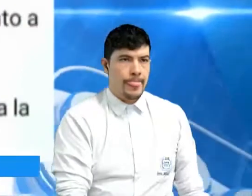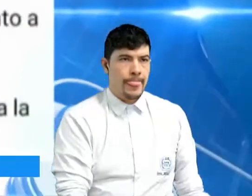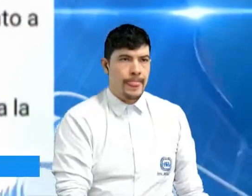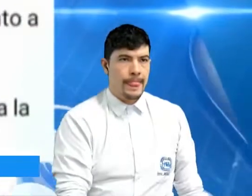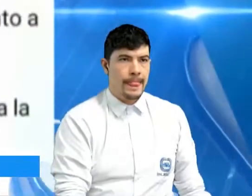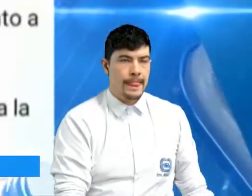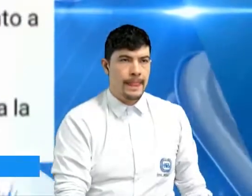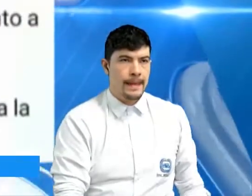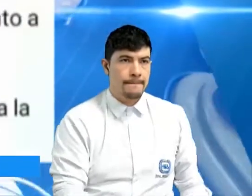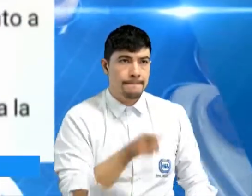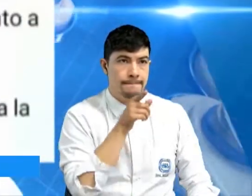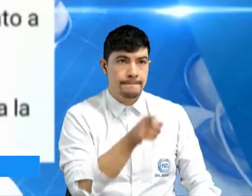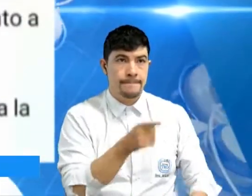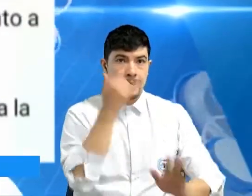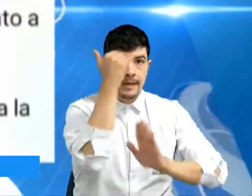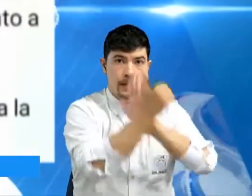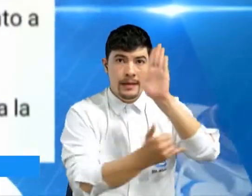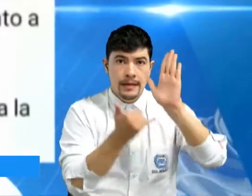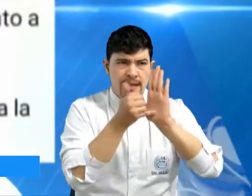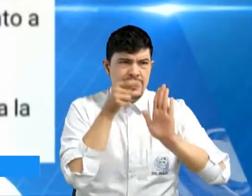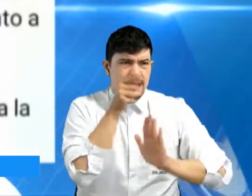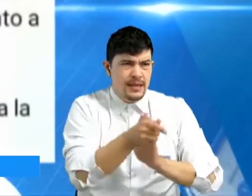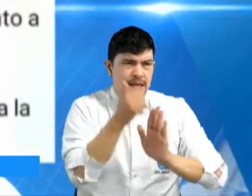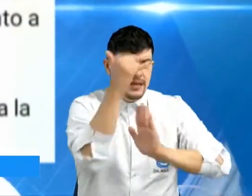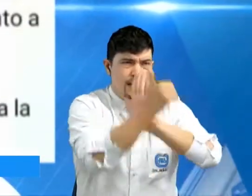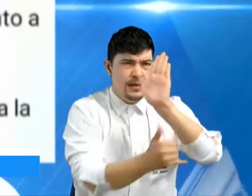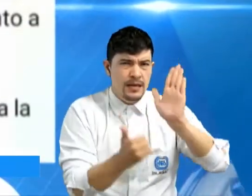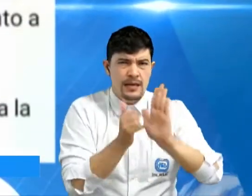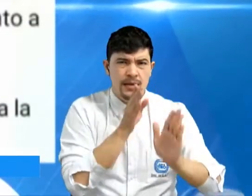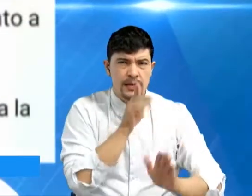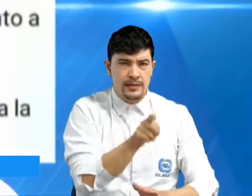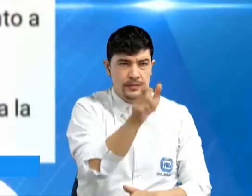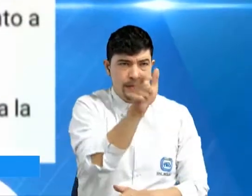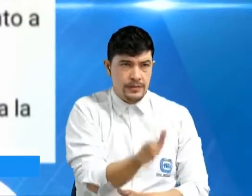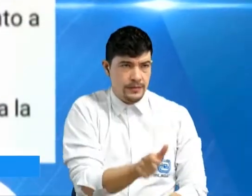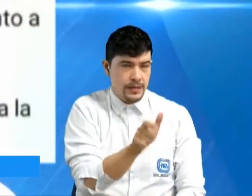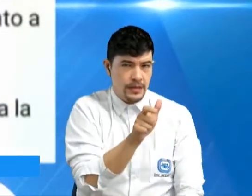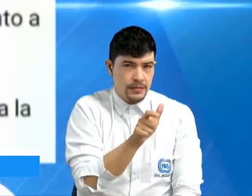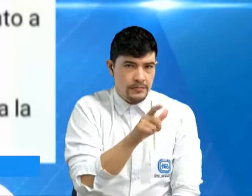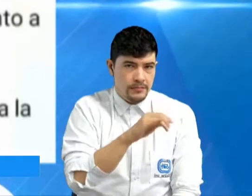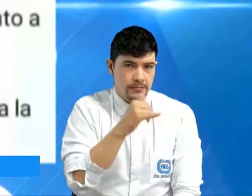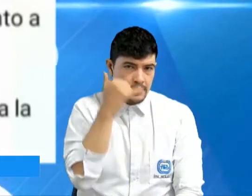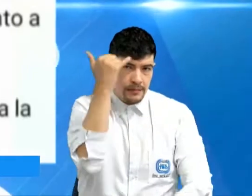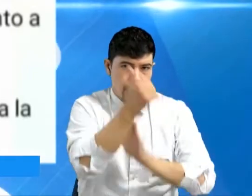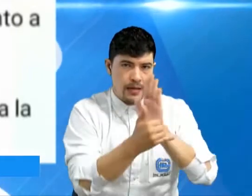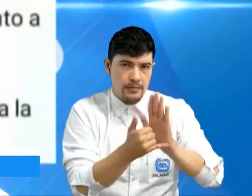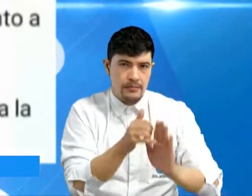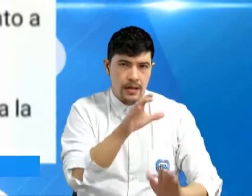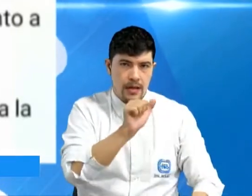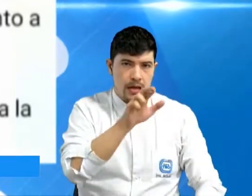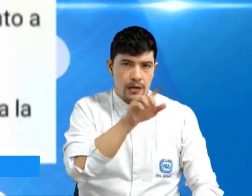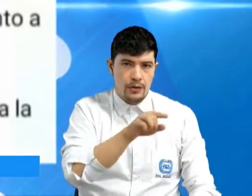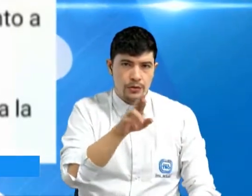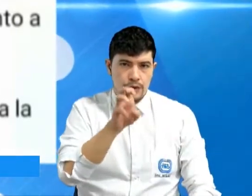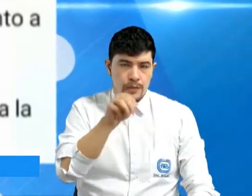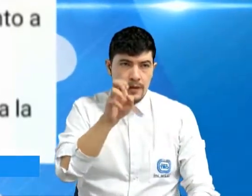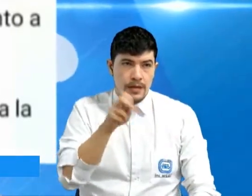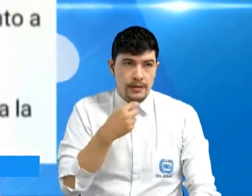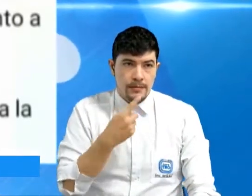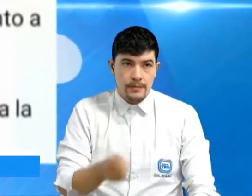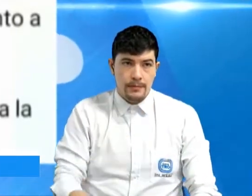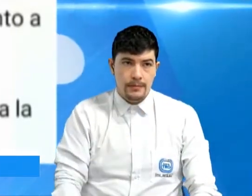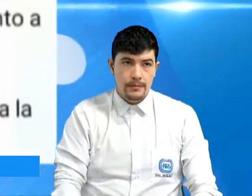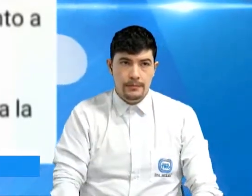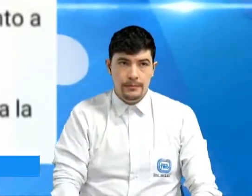Esta imagen que ustedes observan en la pantalla es del alcalde de este municipio, Carlos Román, que dice lo siguiente. En mesa